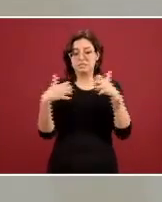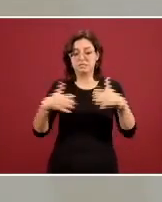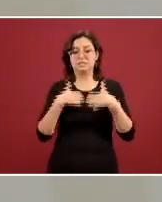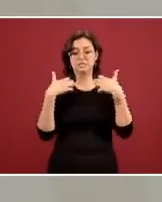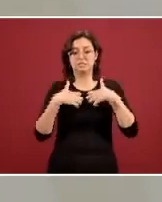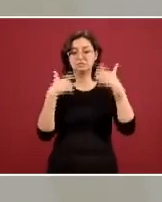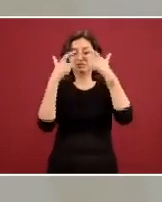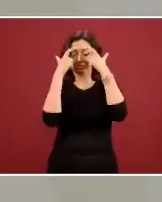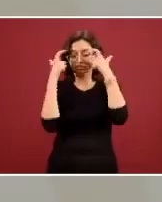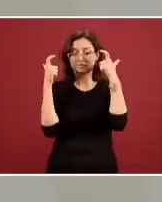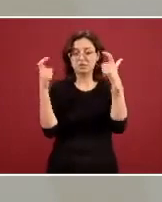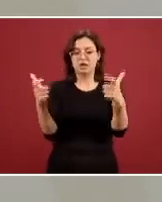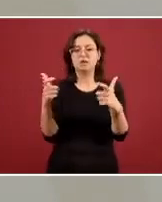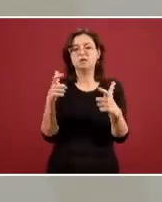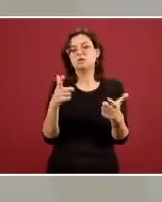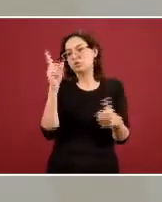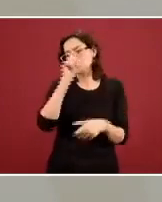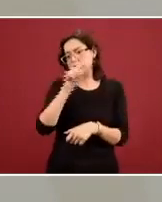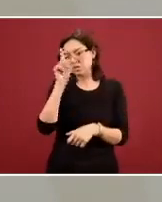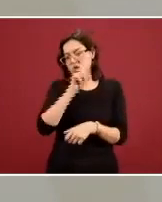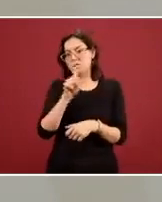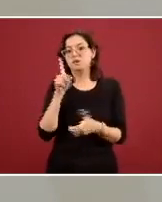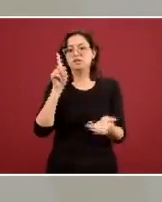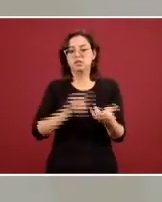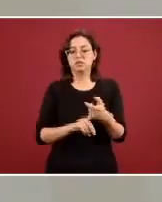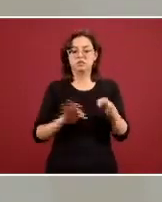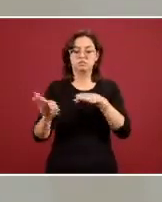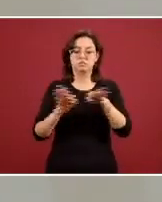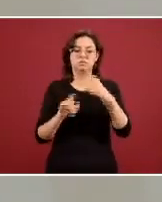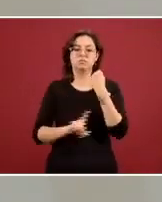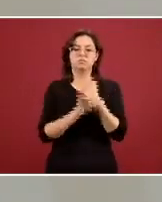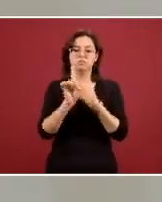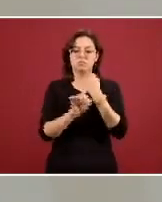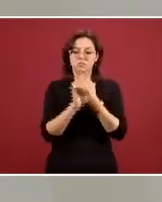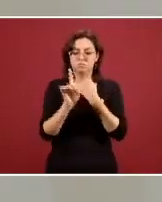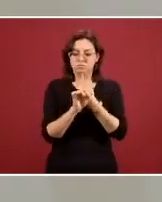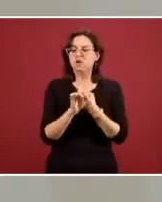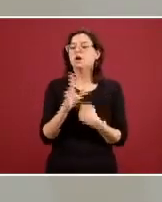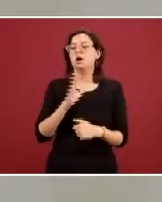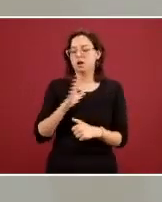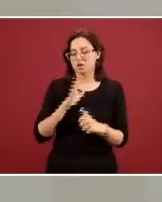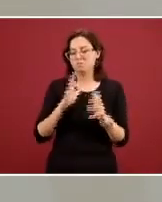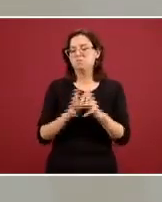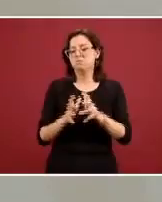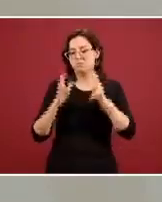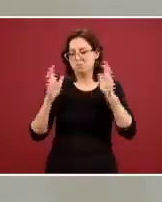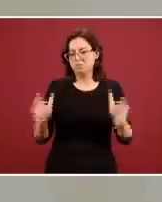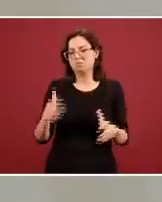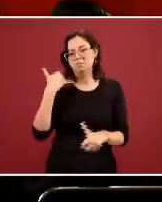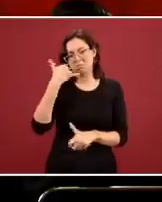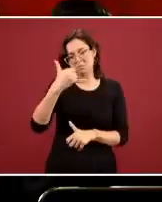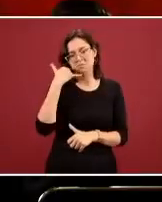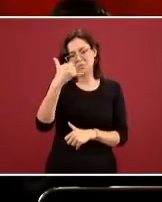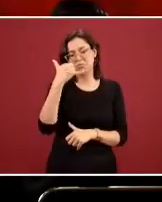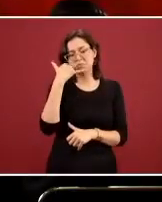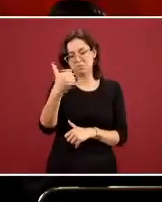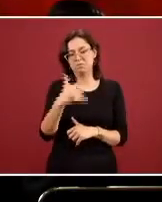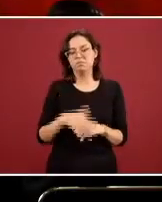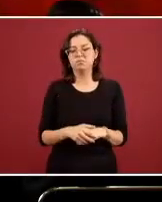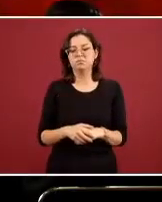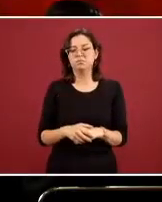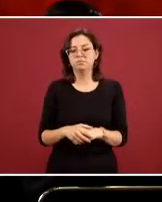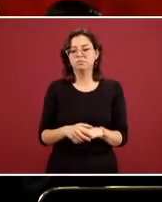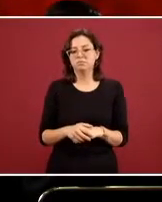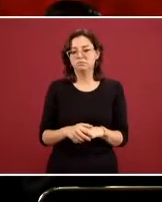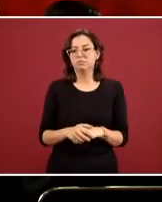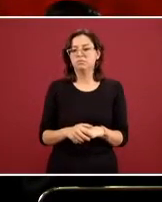y coeducación en algunas y otros por conflictos laborales entonces si estamos viendo un incremento importante en las llamadas que entran a la línea de la vida es